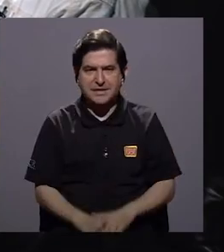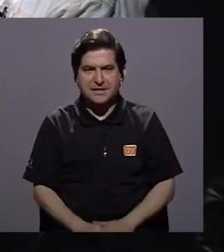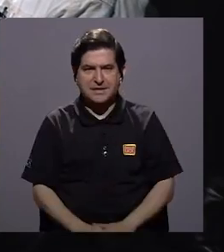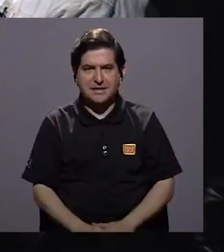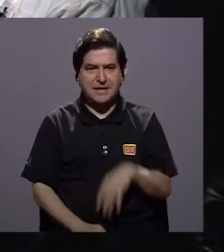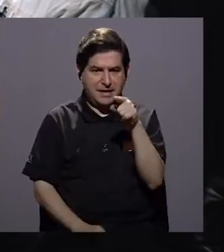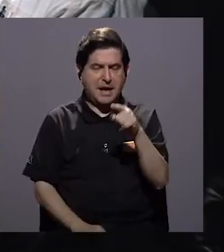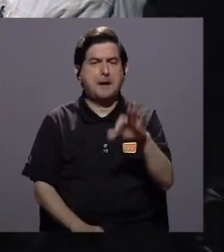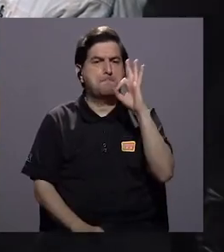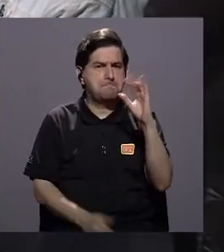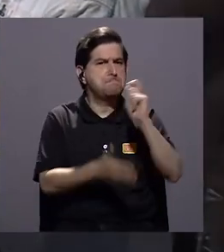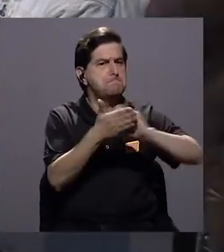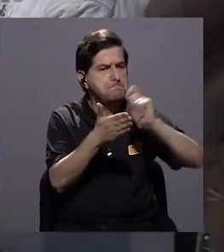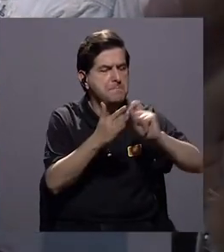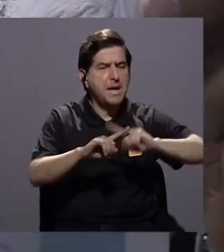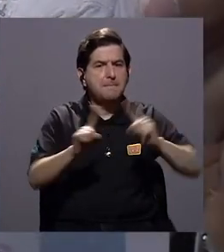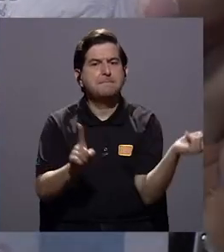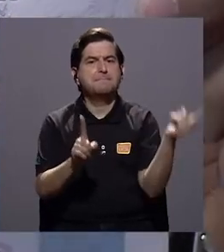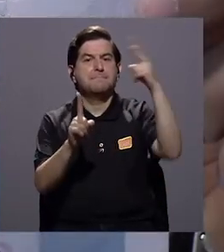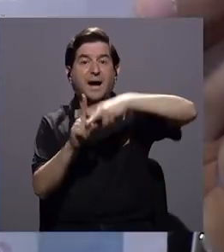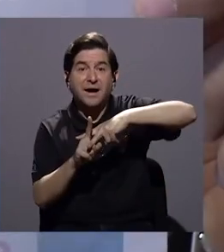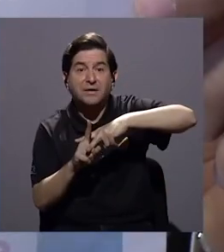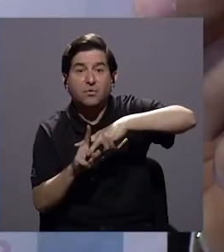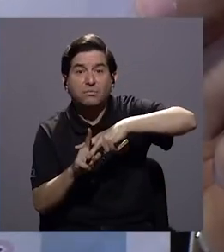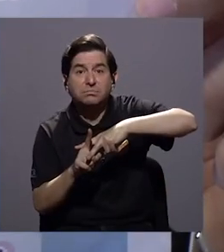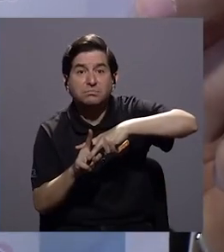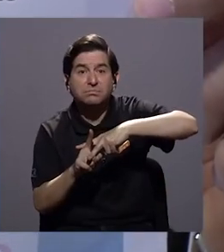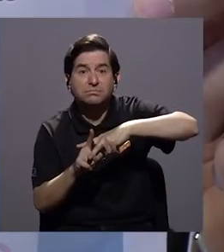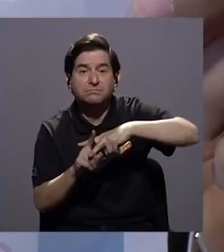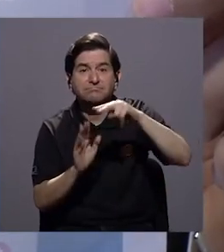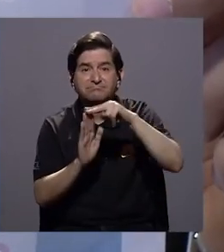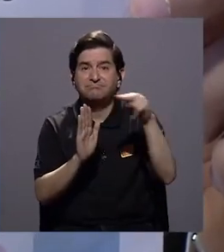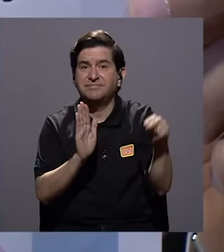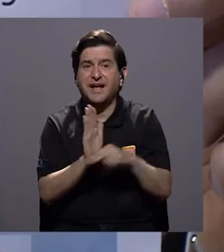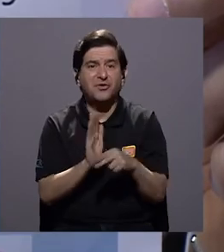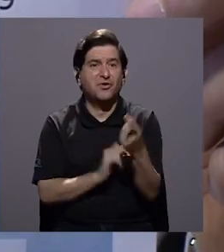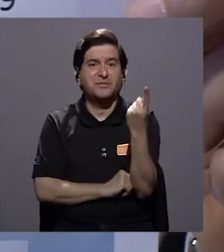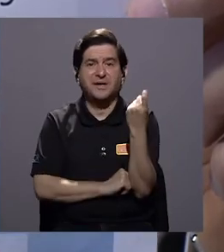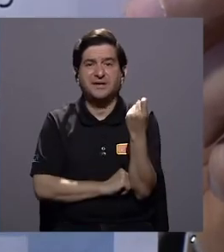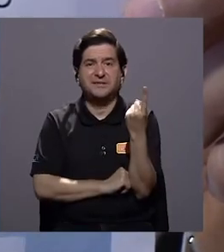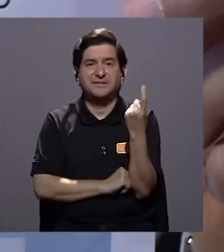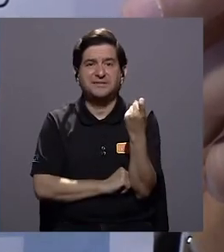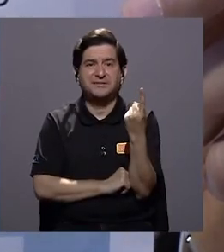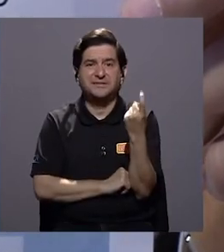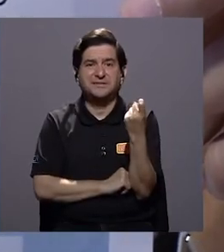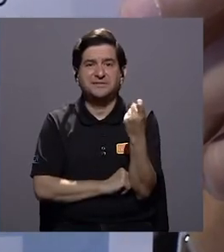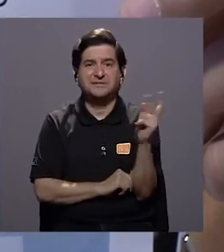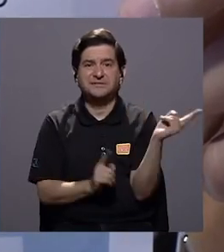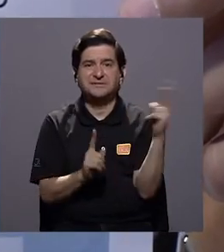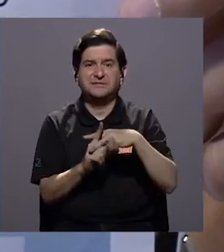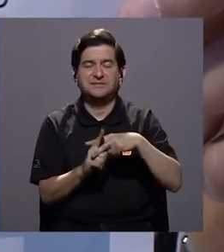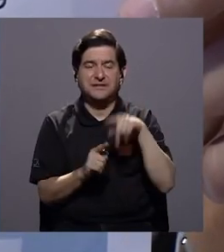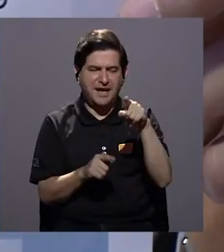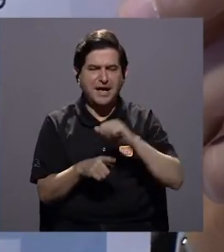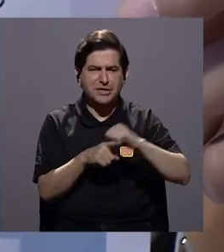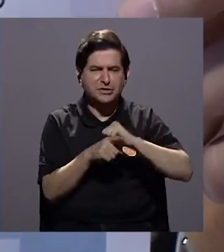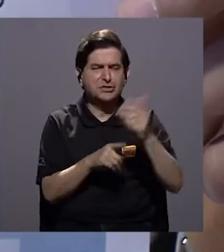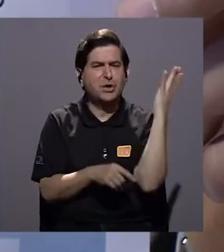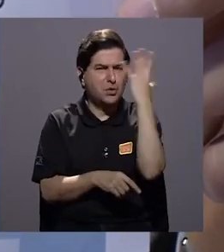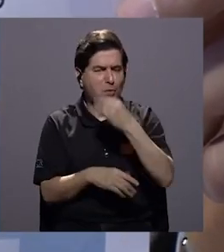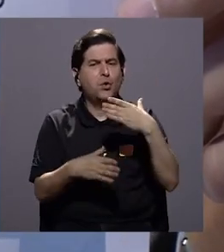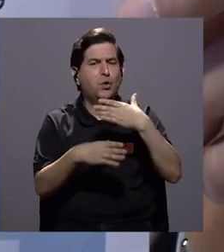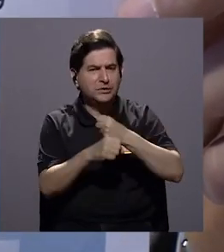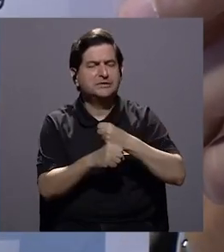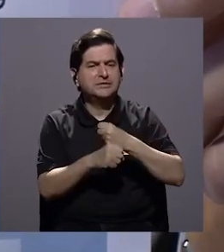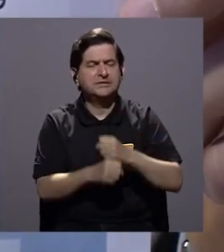digamos, bien en lo escrito, pero en su aplicación el marco es deficitario. Ese fue un ejercicio